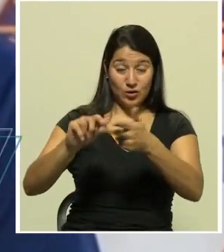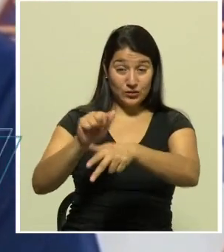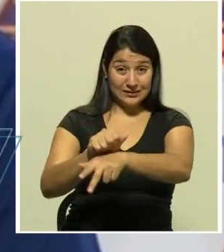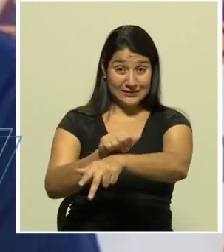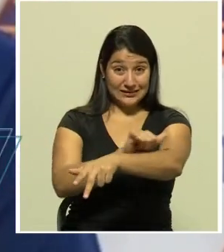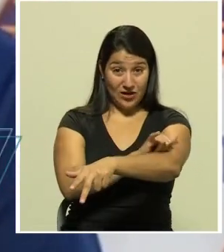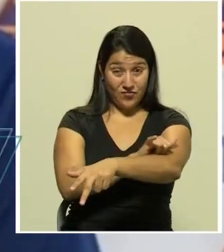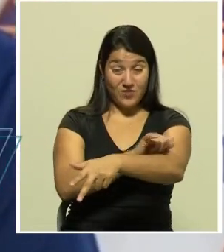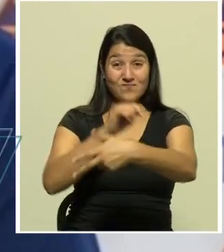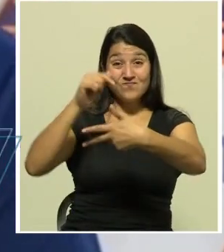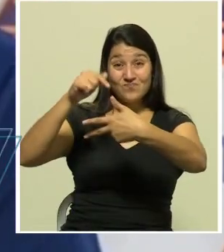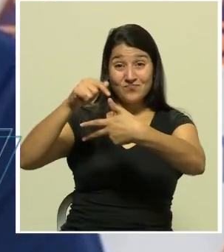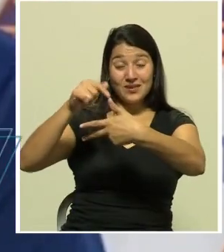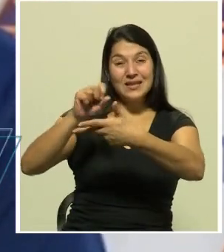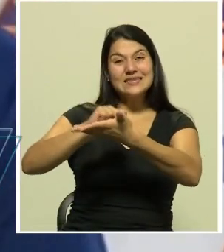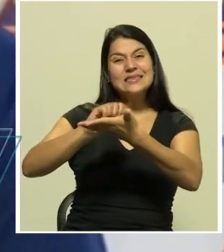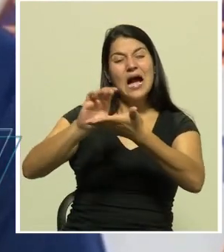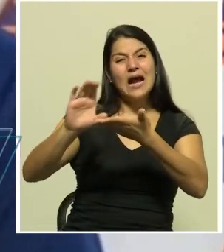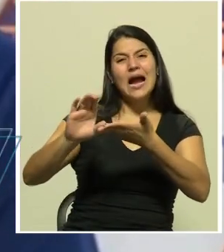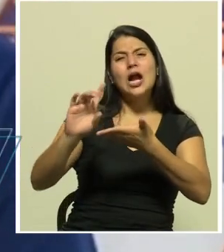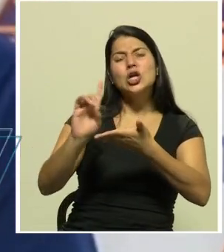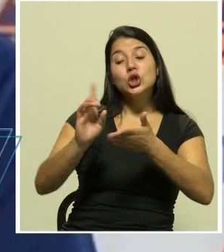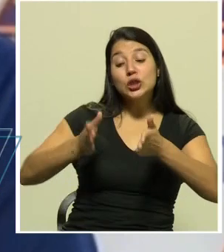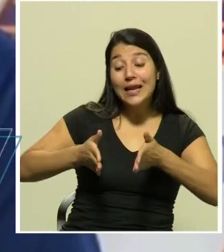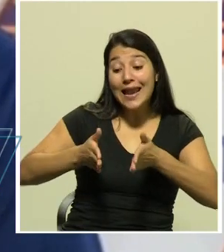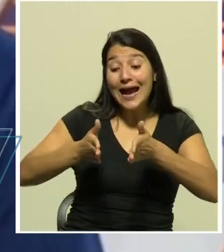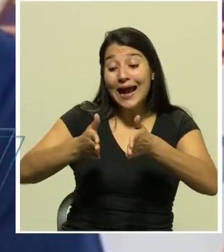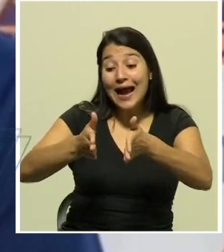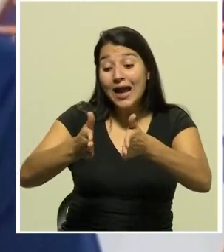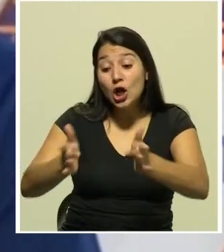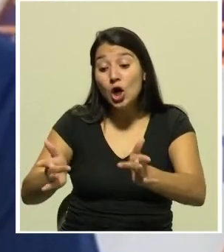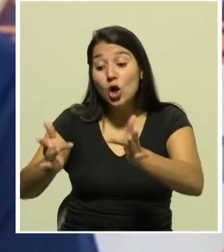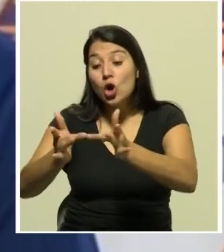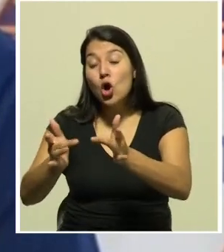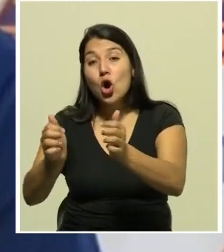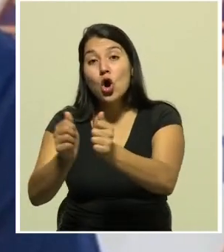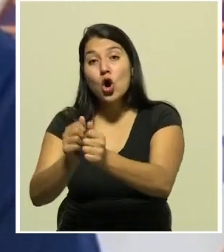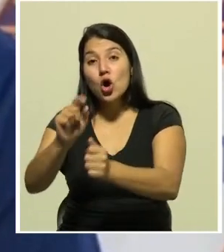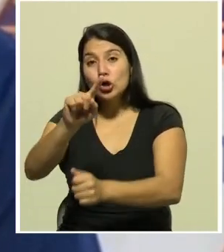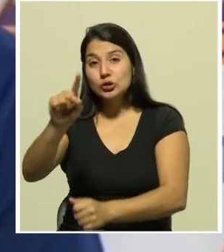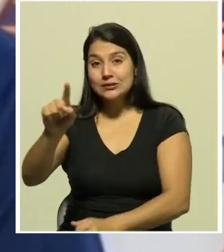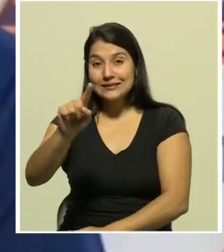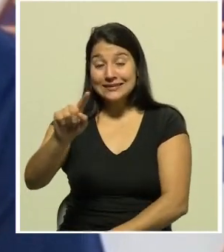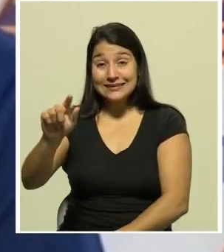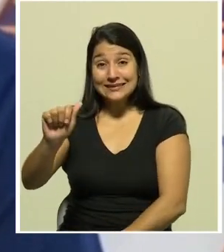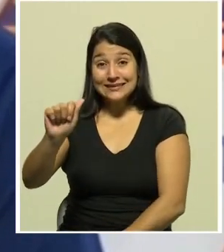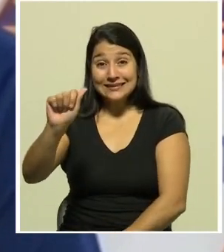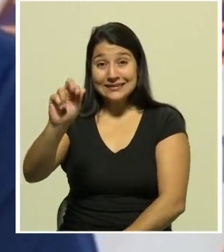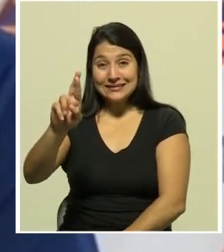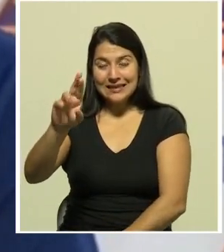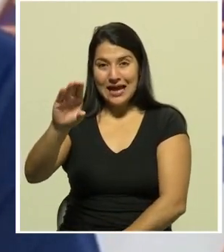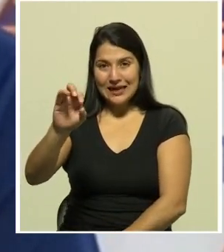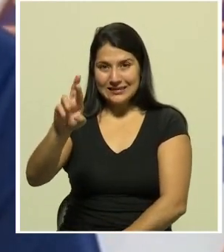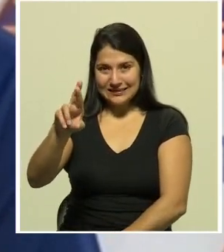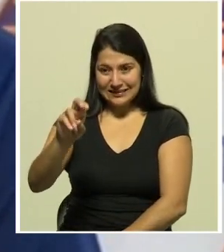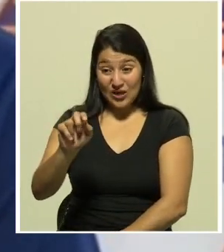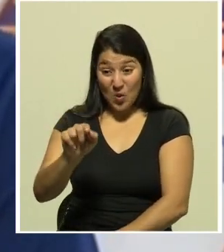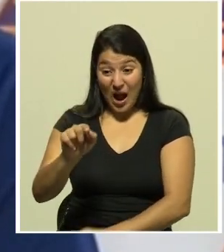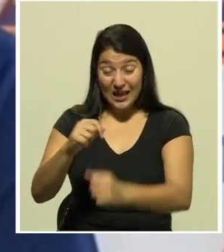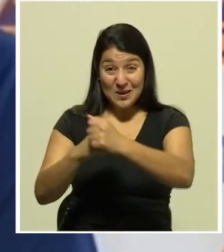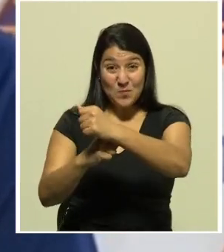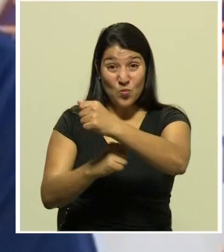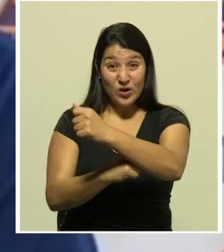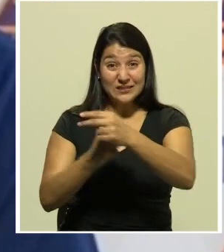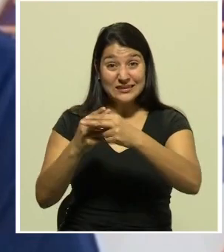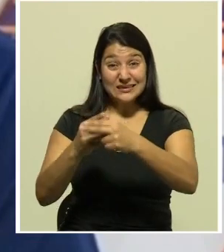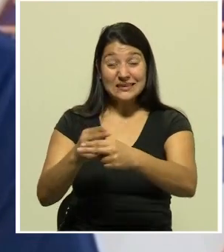la ruta que comunica la comunidad de Sarcero a la altura del puente de la vieja ha estado cerrado